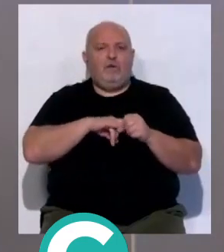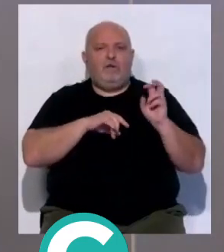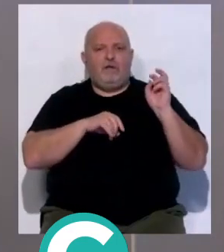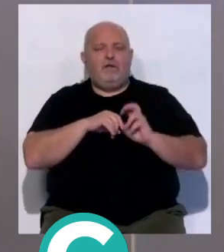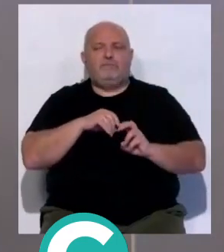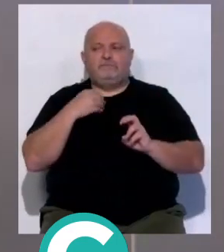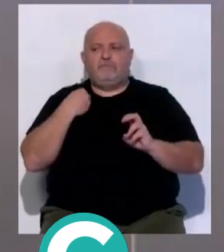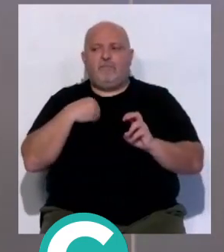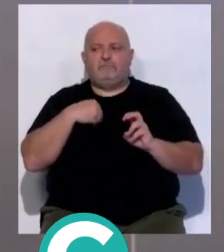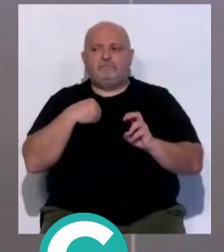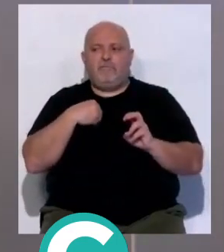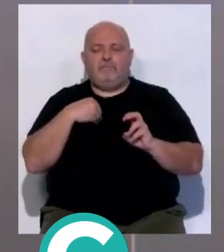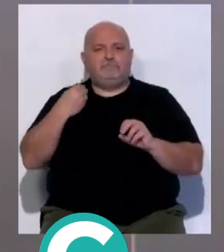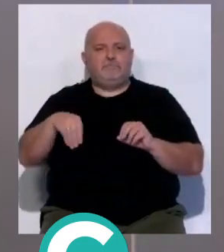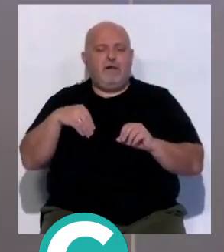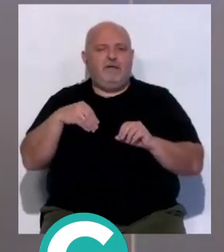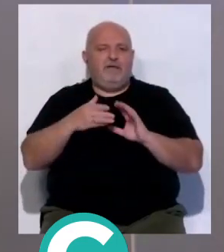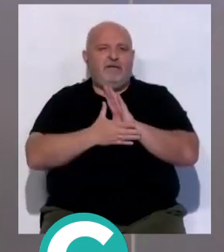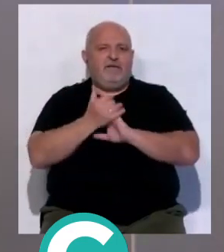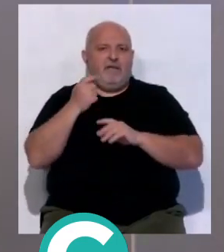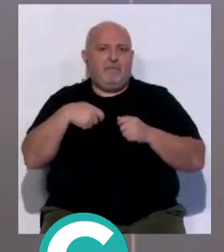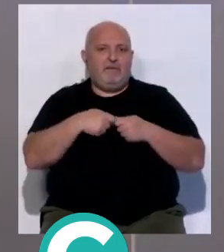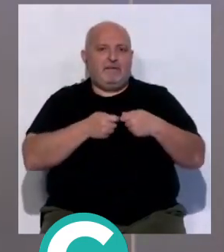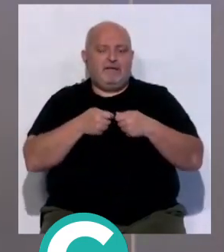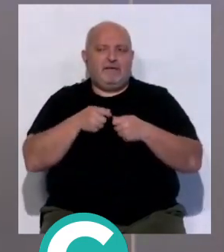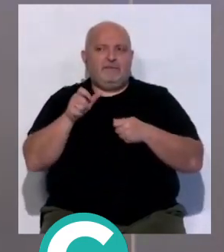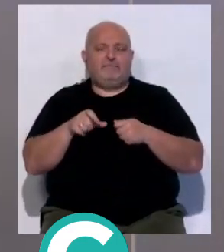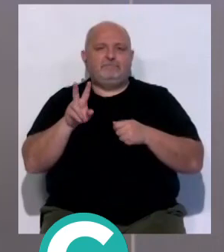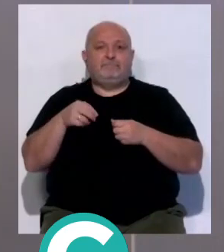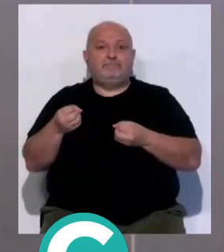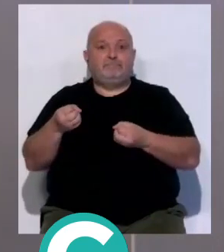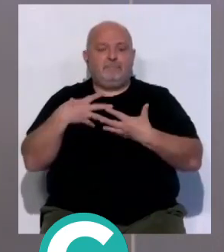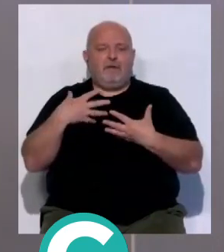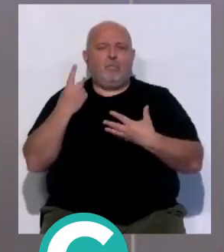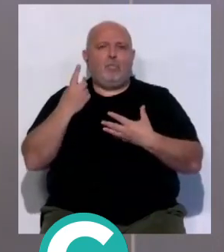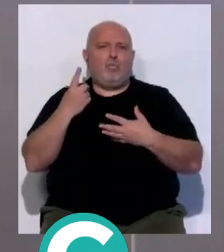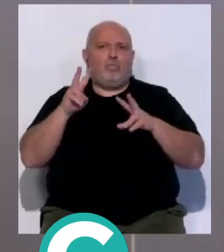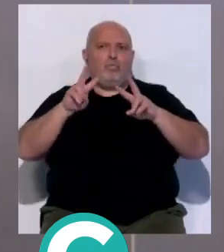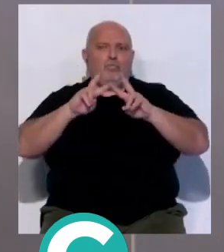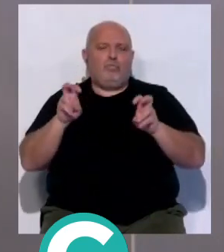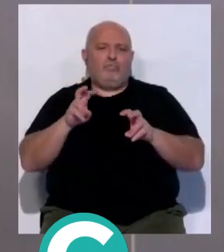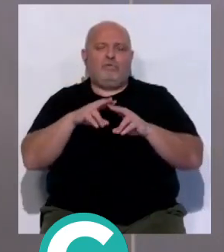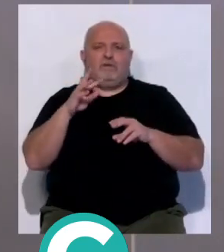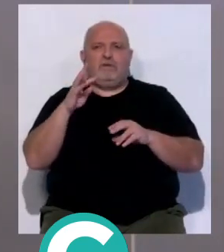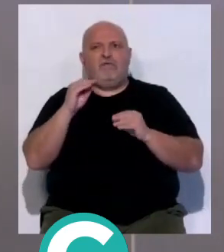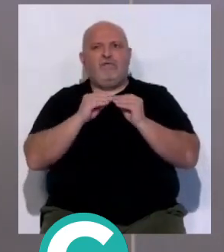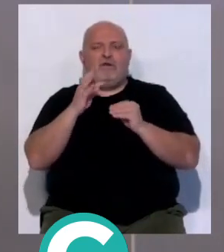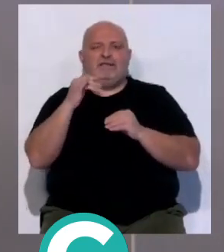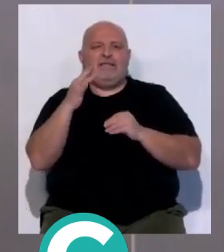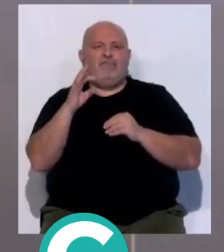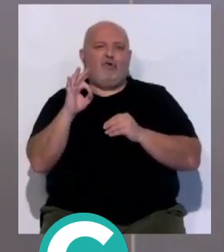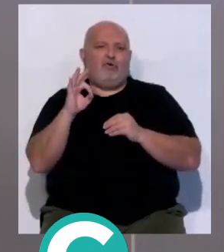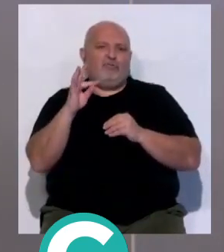nosotros el presidente de la Federación de Peña, nos anunció que iba a haber un tifo, una forma de